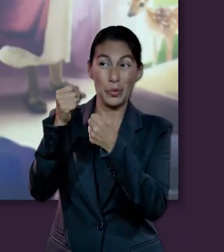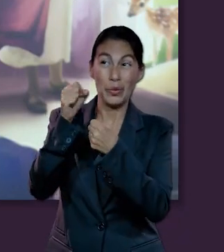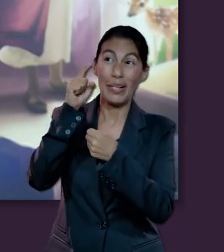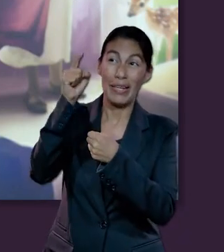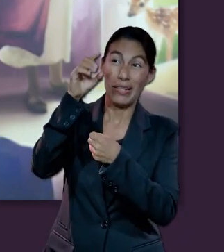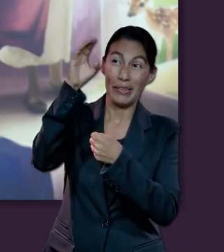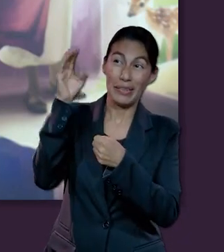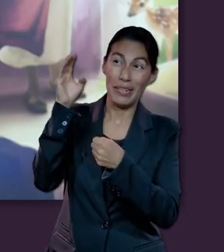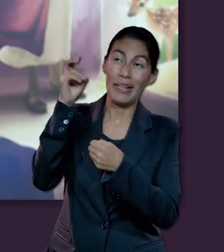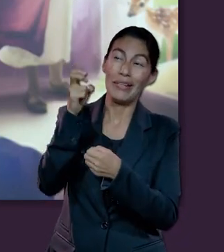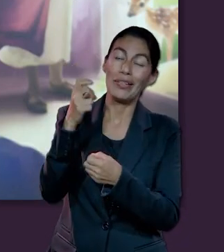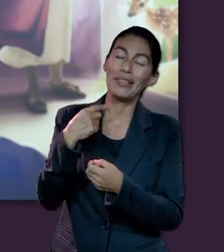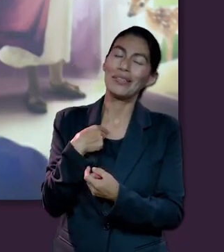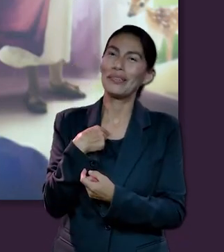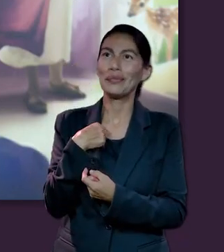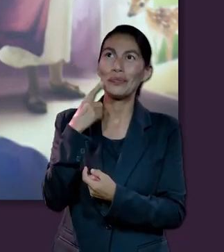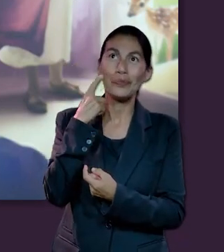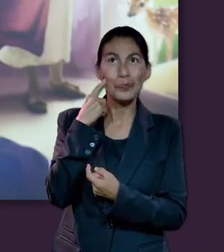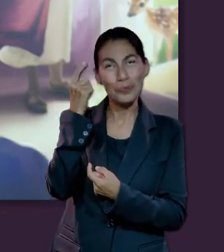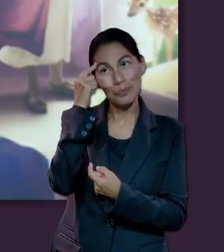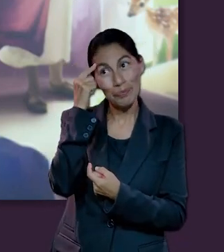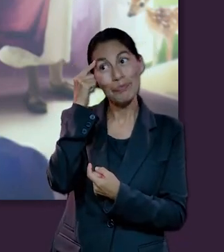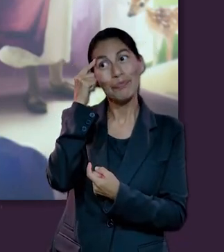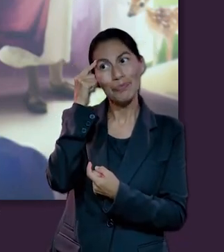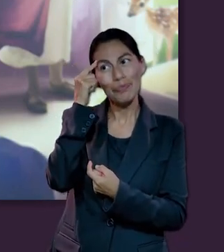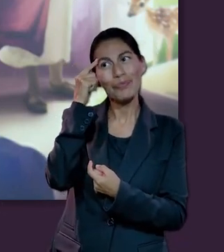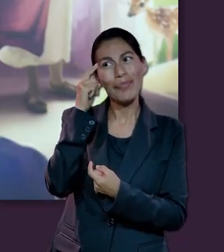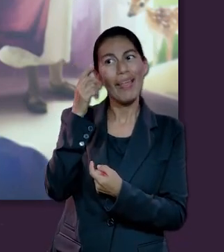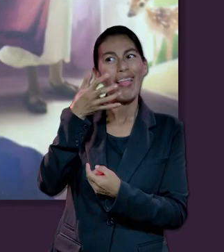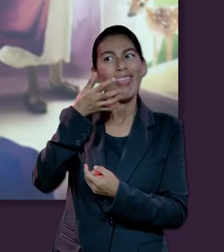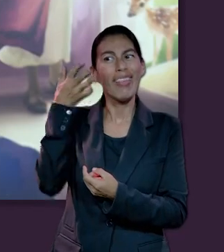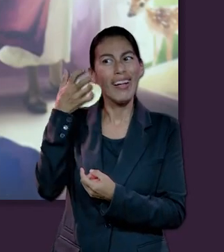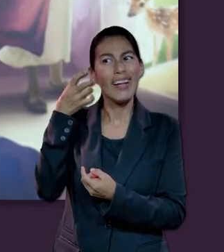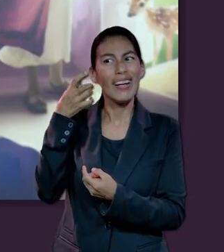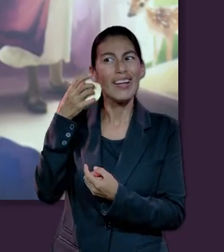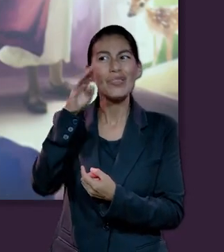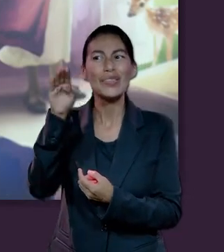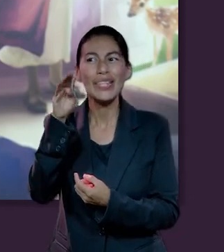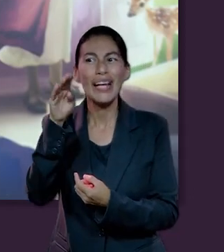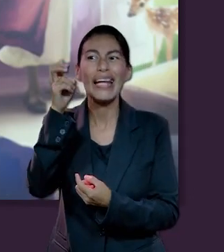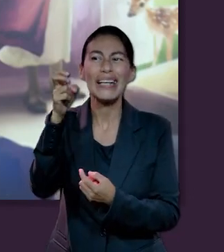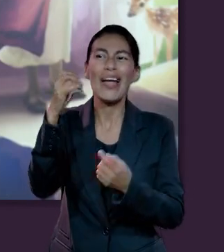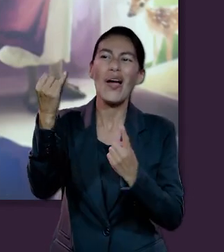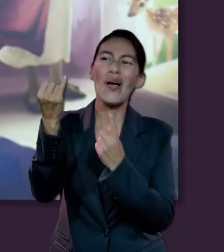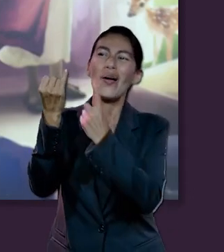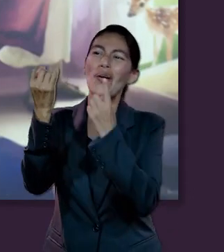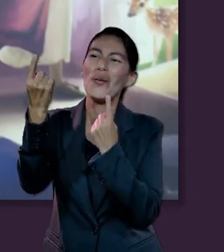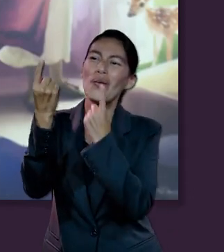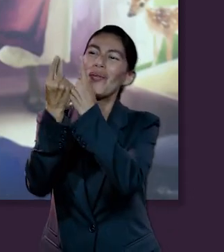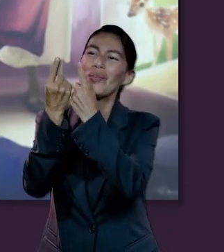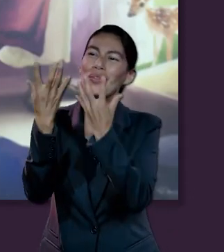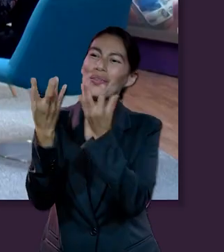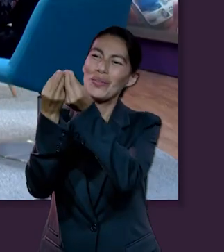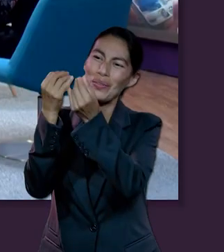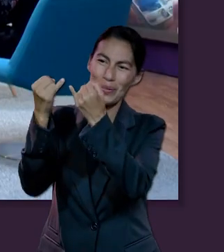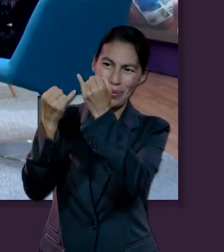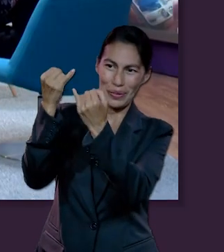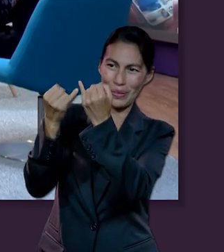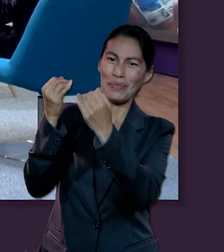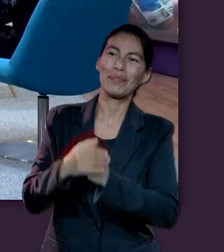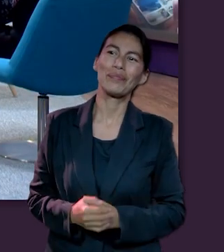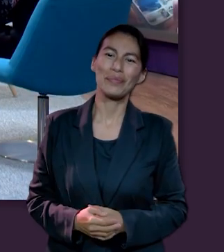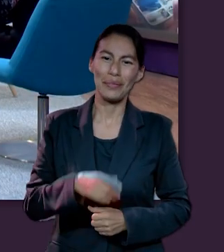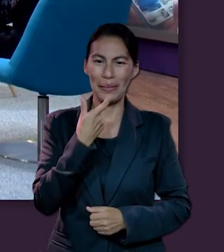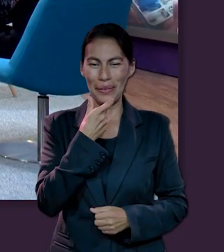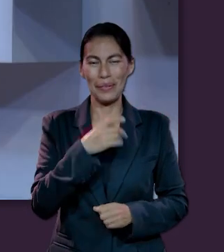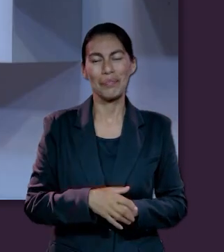asegurarme que estoy allá, entonces voy a buscar un tigre para jugar con él. Muy bien. En mi